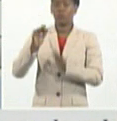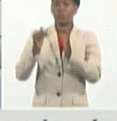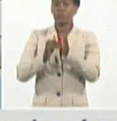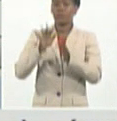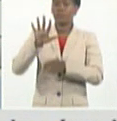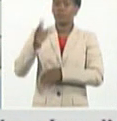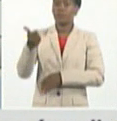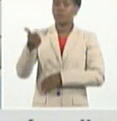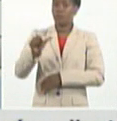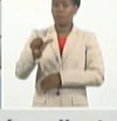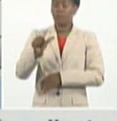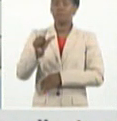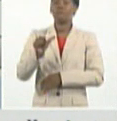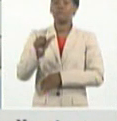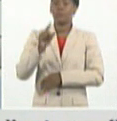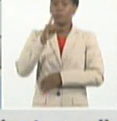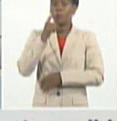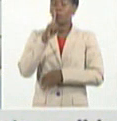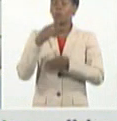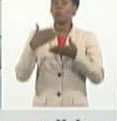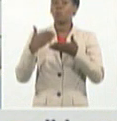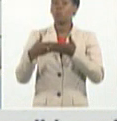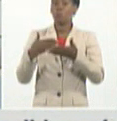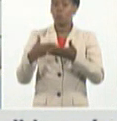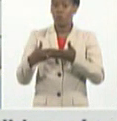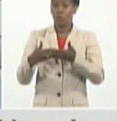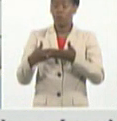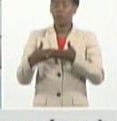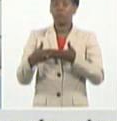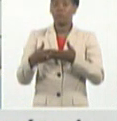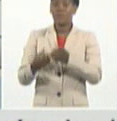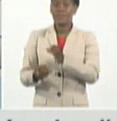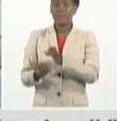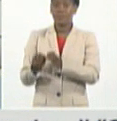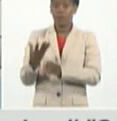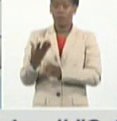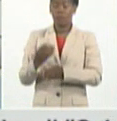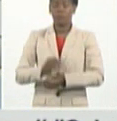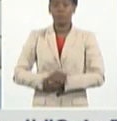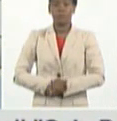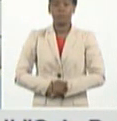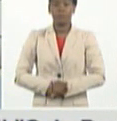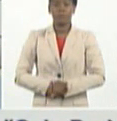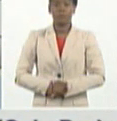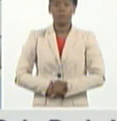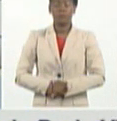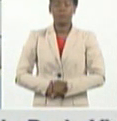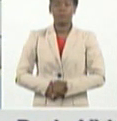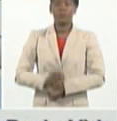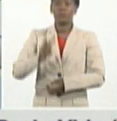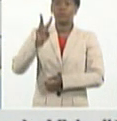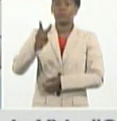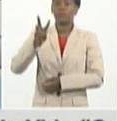el diagnóstico de la enfermedad, y se han diagnosticado 238